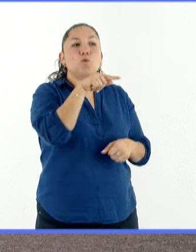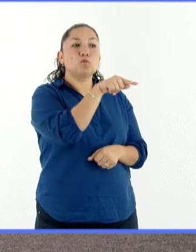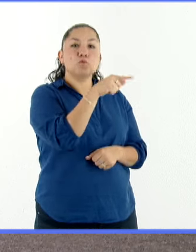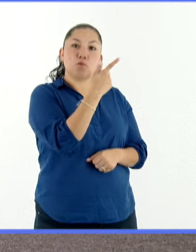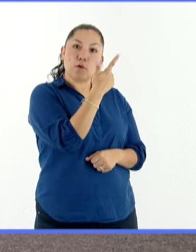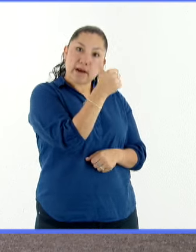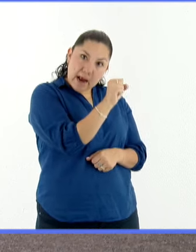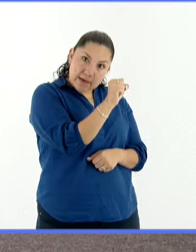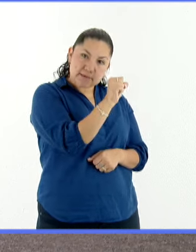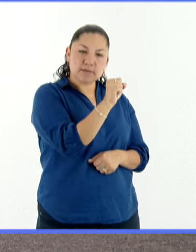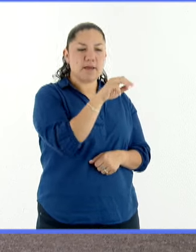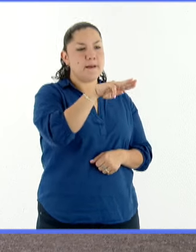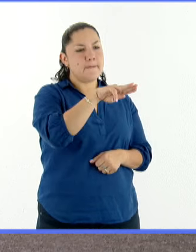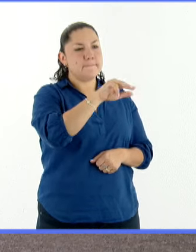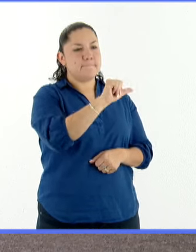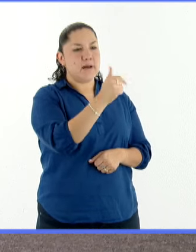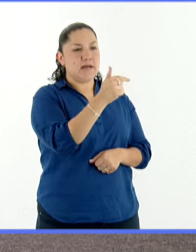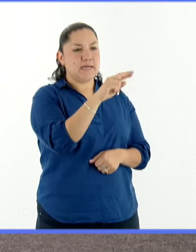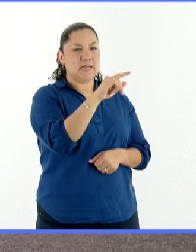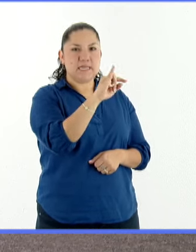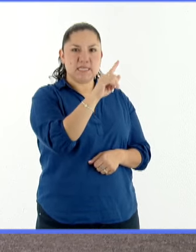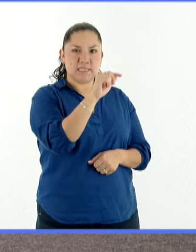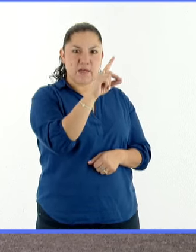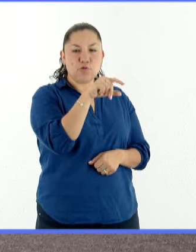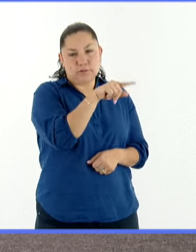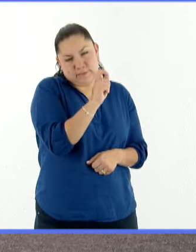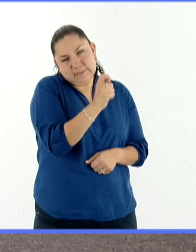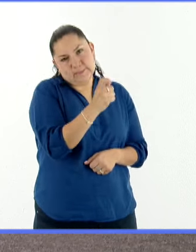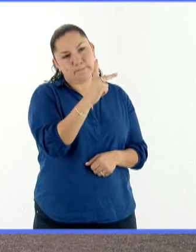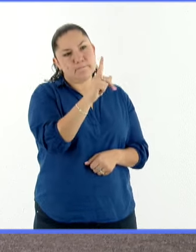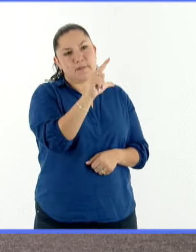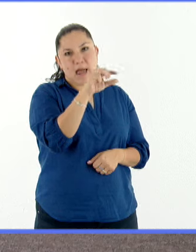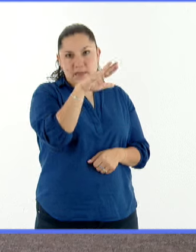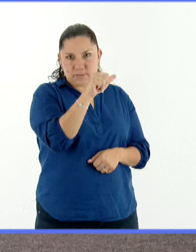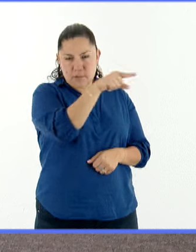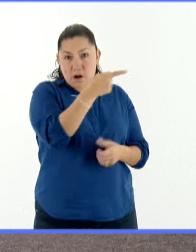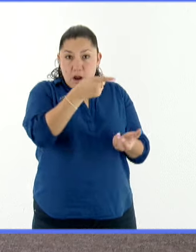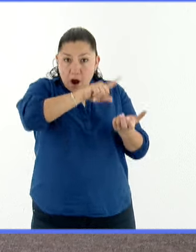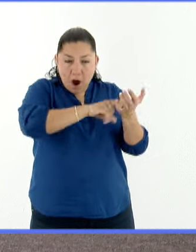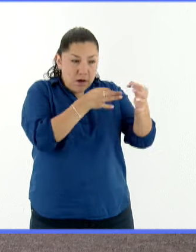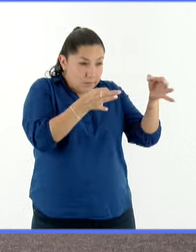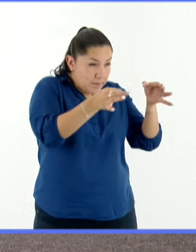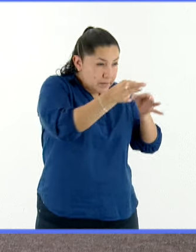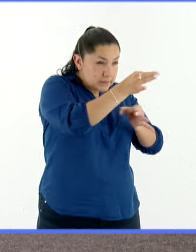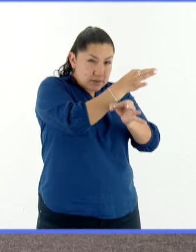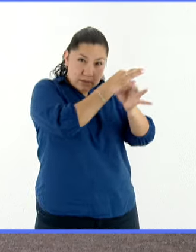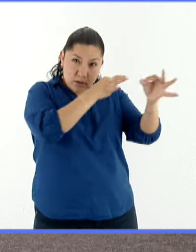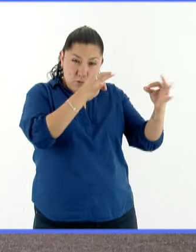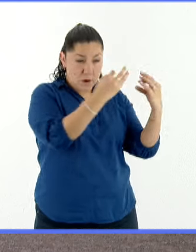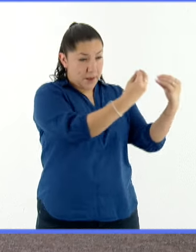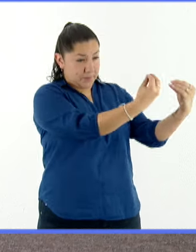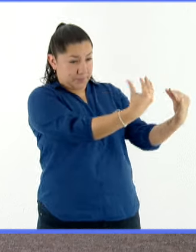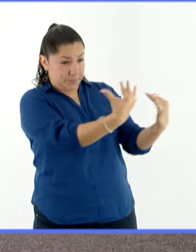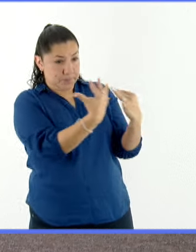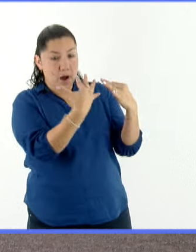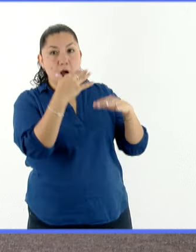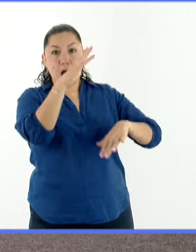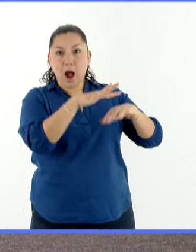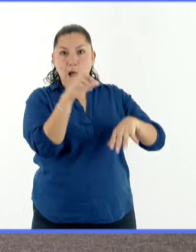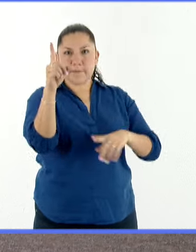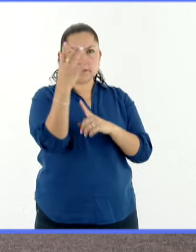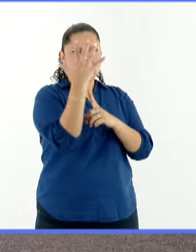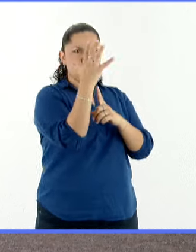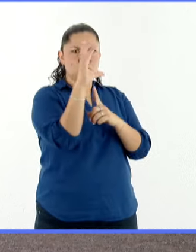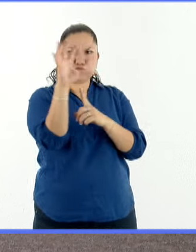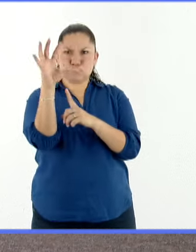un gas magnetizado, lo que llamamos un plasma. En realidad son partículas, en realidad, y esas partículas pueden afectar a los satélites, pero